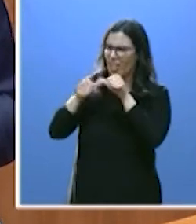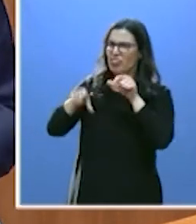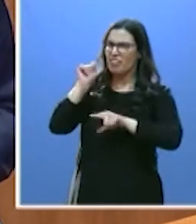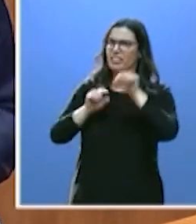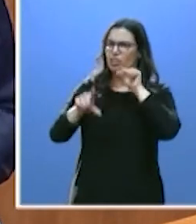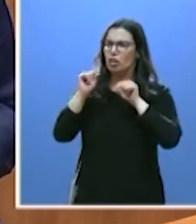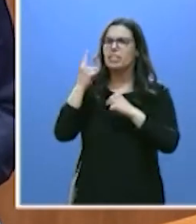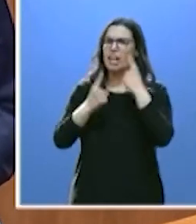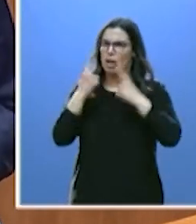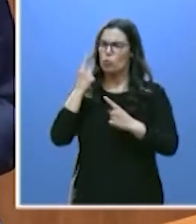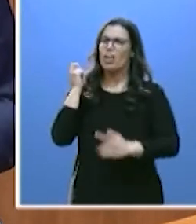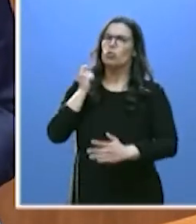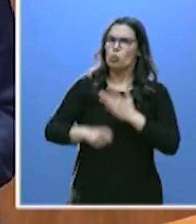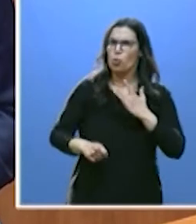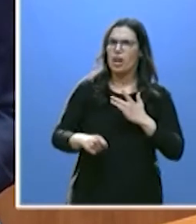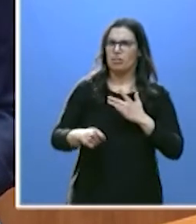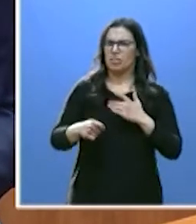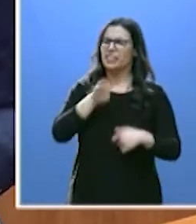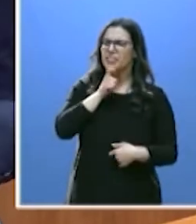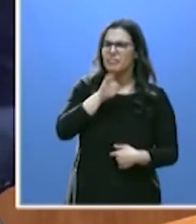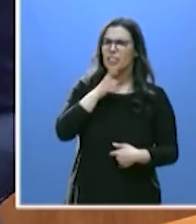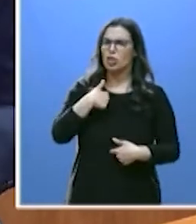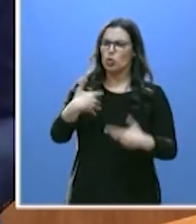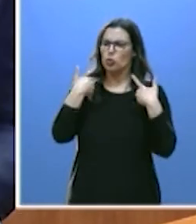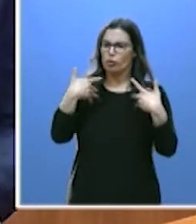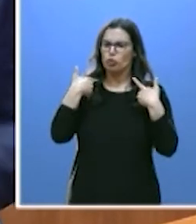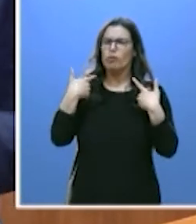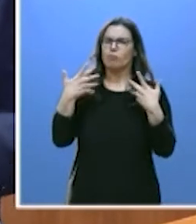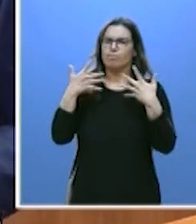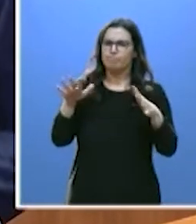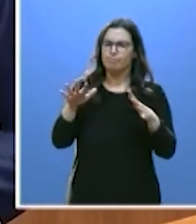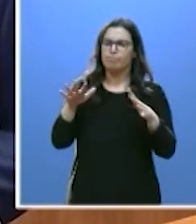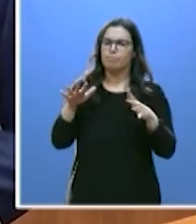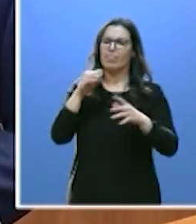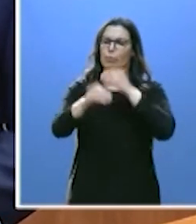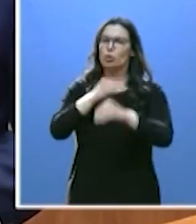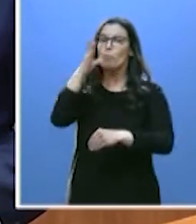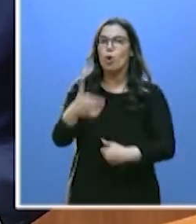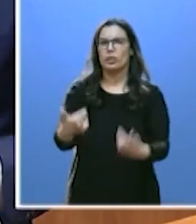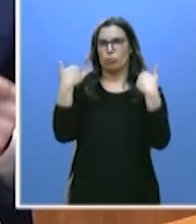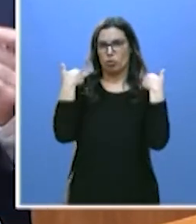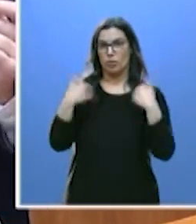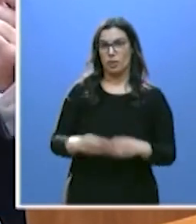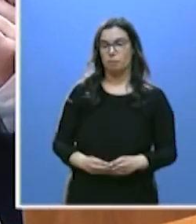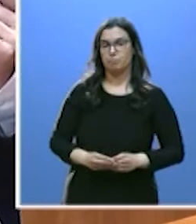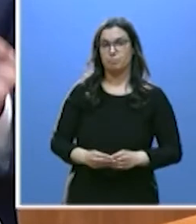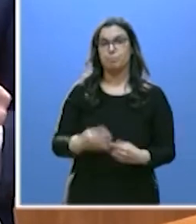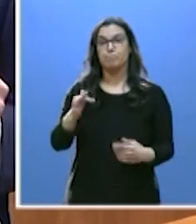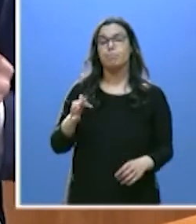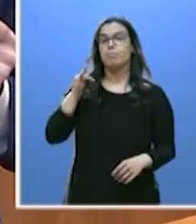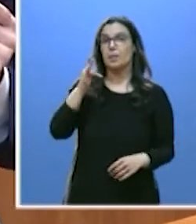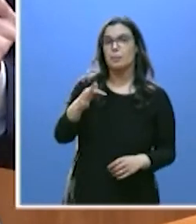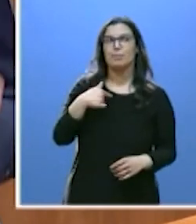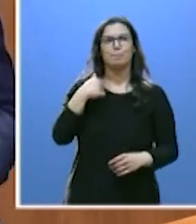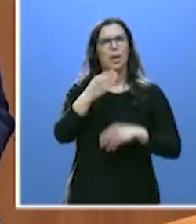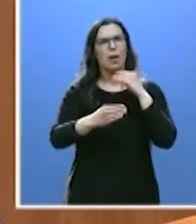que han sido duras, difíciles, pero las hemos tomado con responsabilidad. Y, además, lo hago